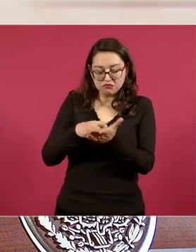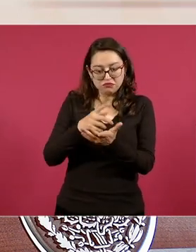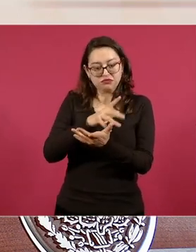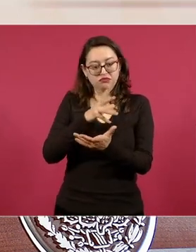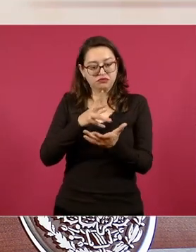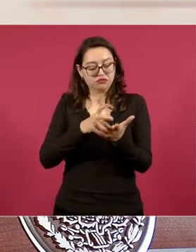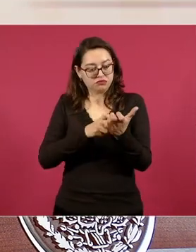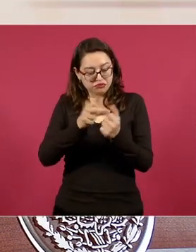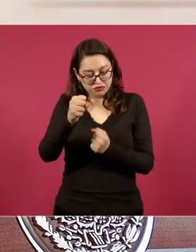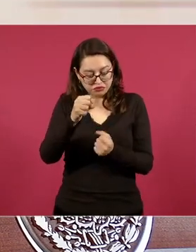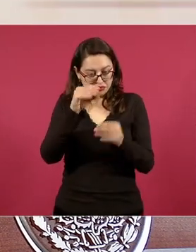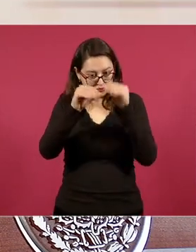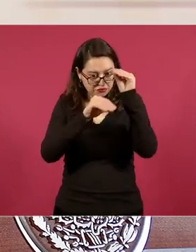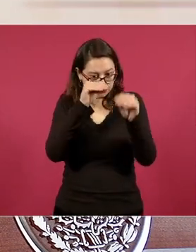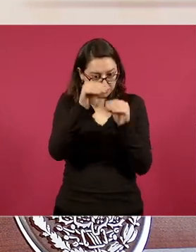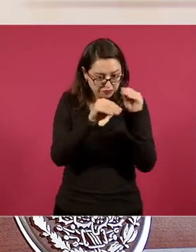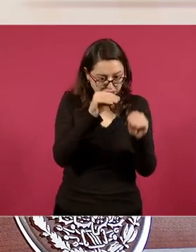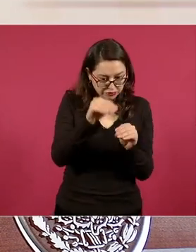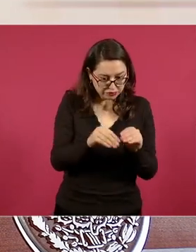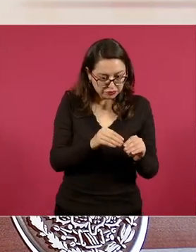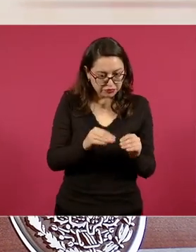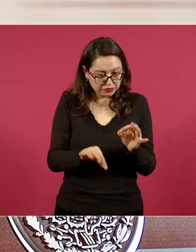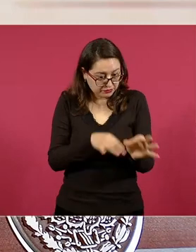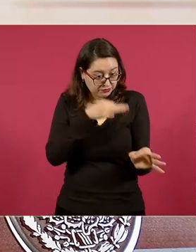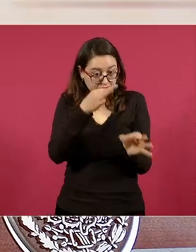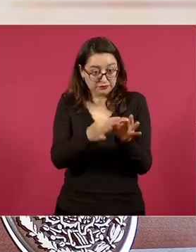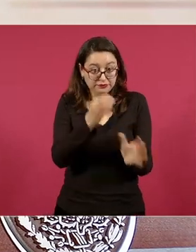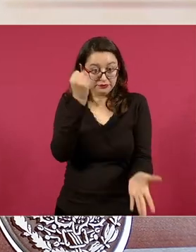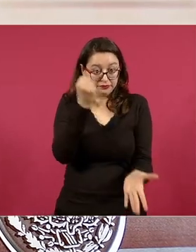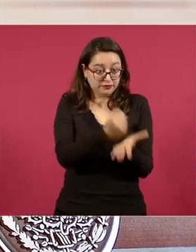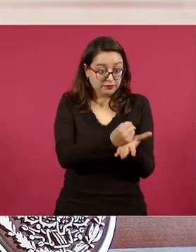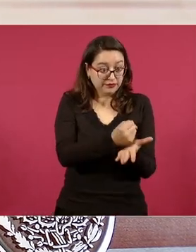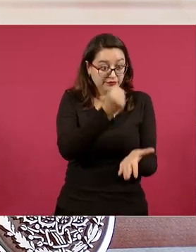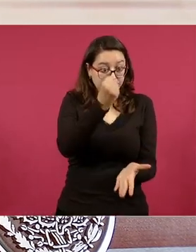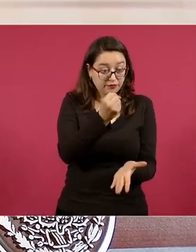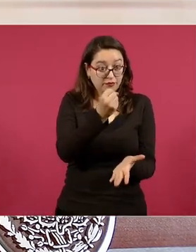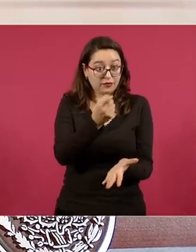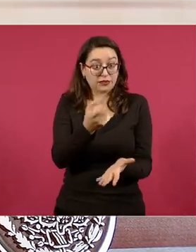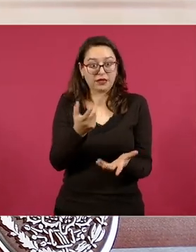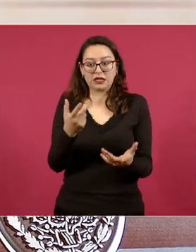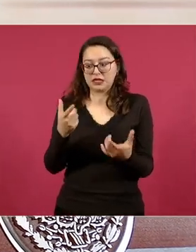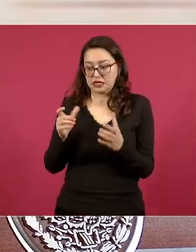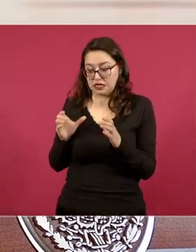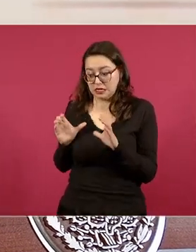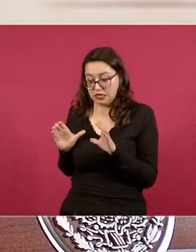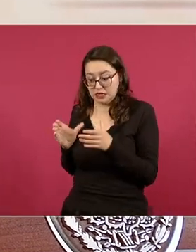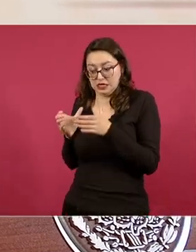acuden los grupos de intereses creados